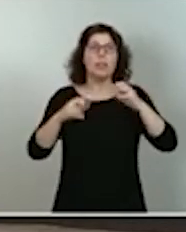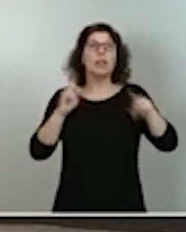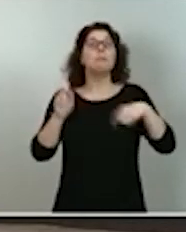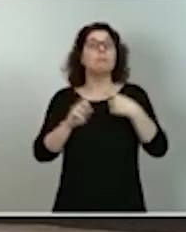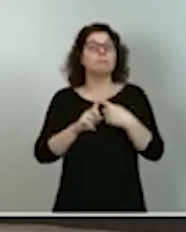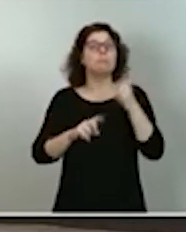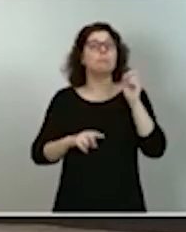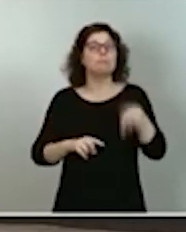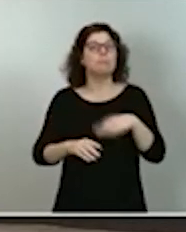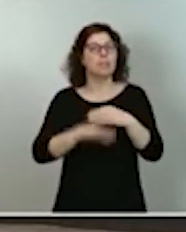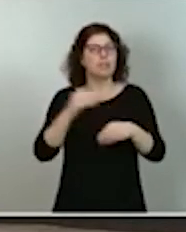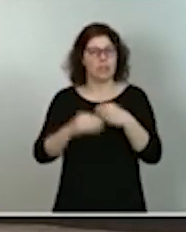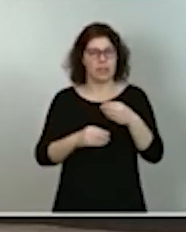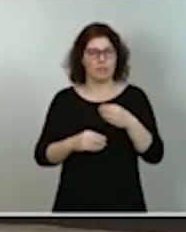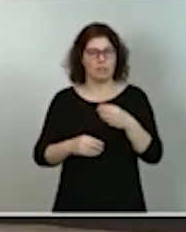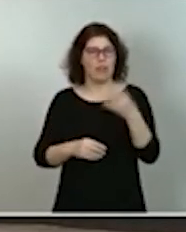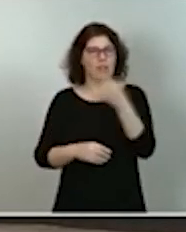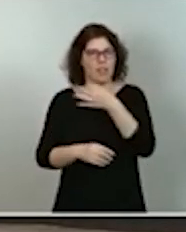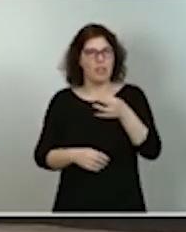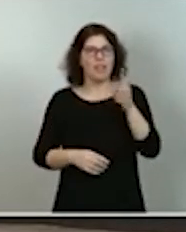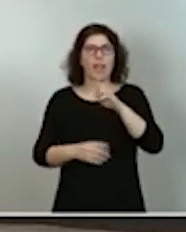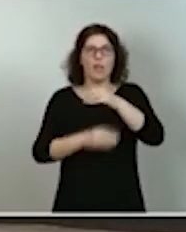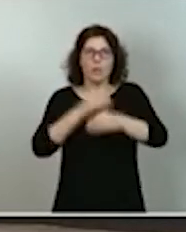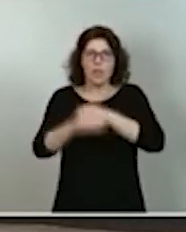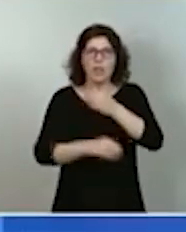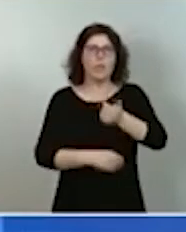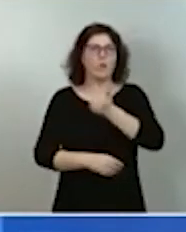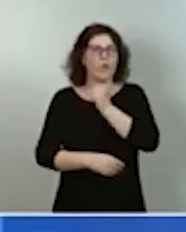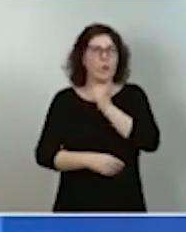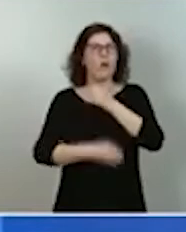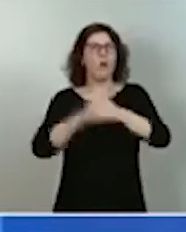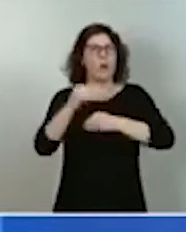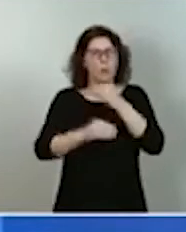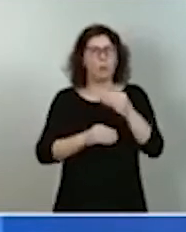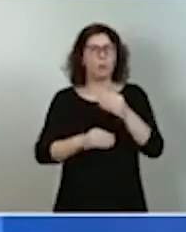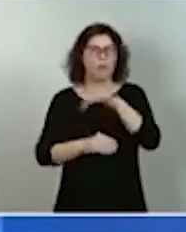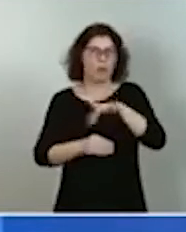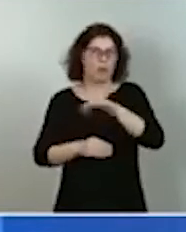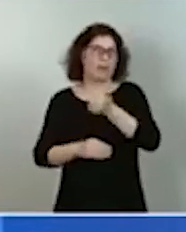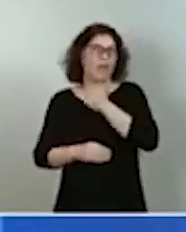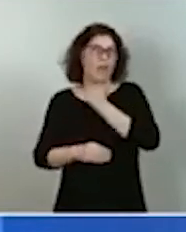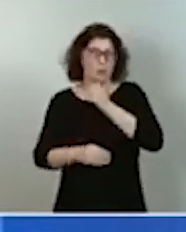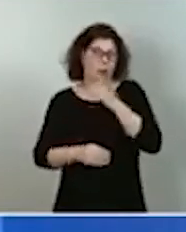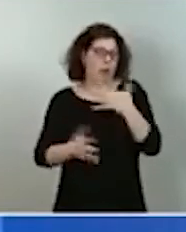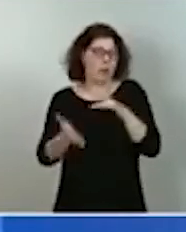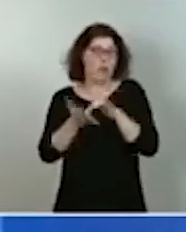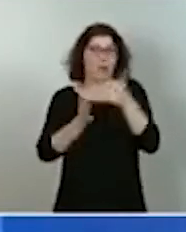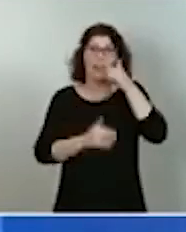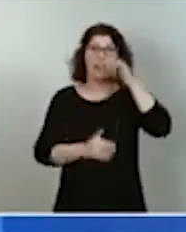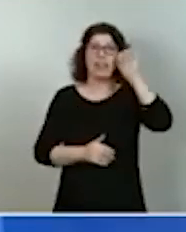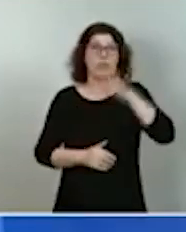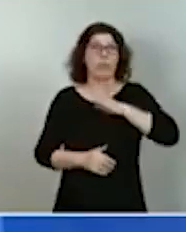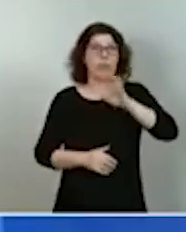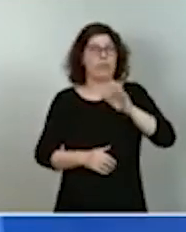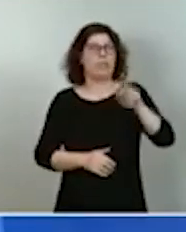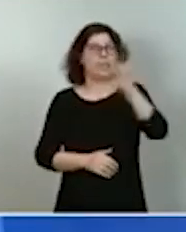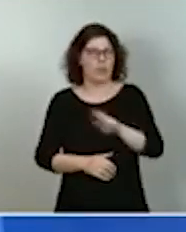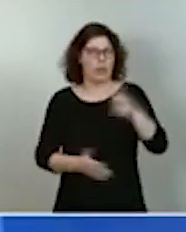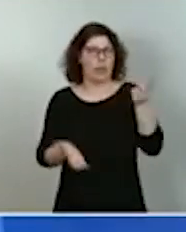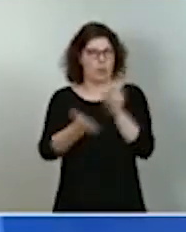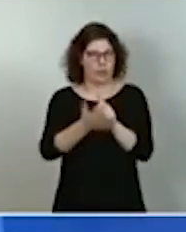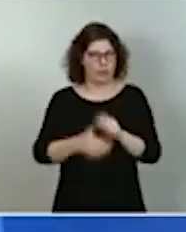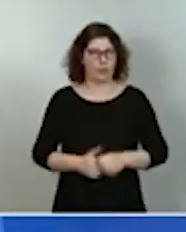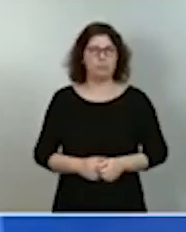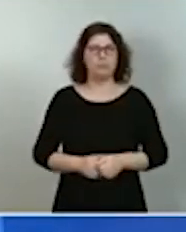reutilización o la recuperación ambiental de más de 20 acuíferos en grave peligro, en riesgo en nuestro país. Necesitamos